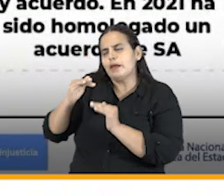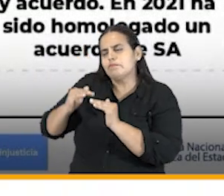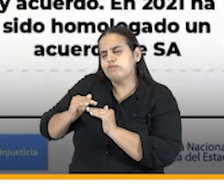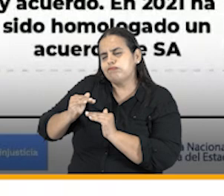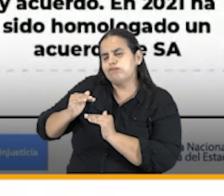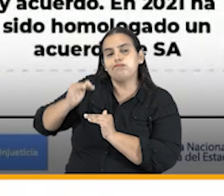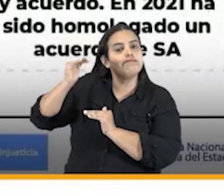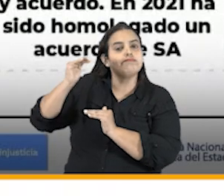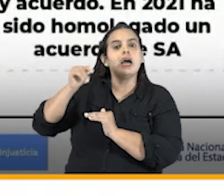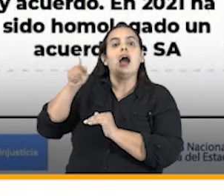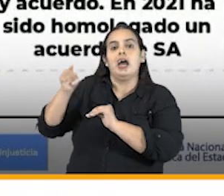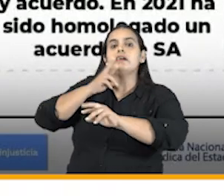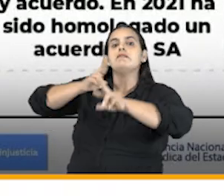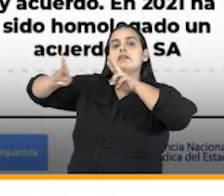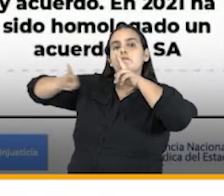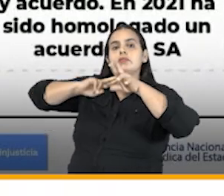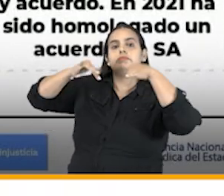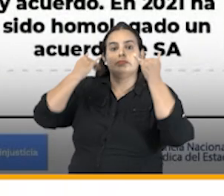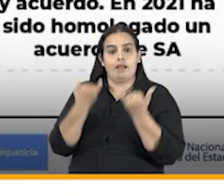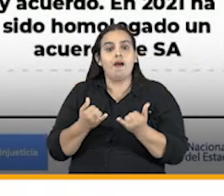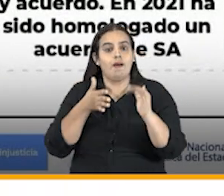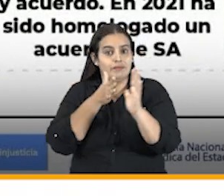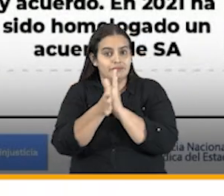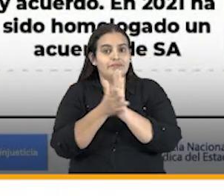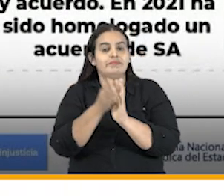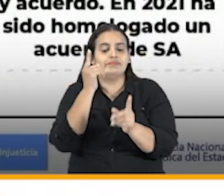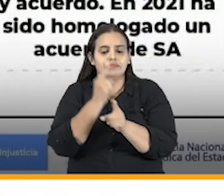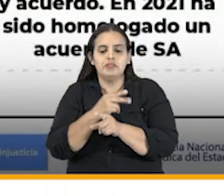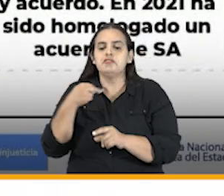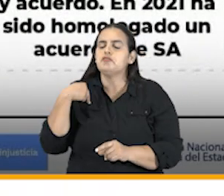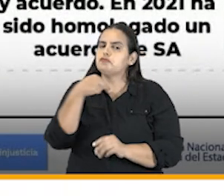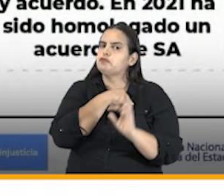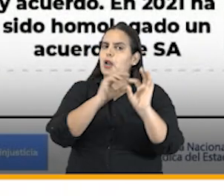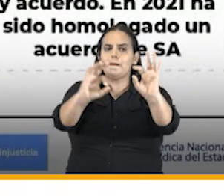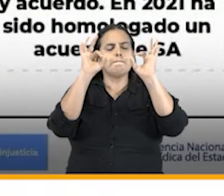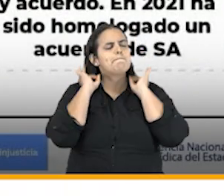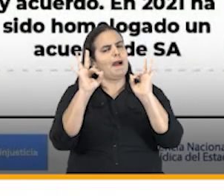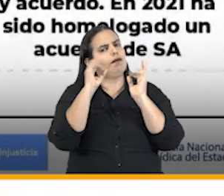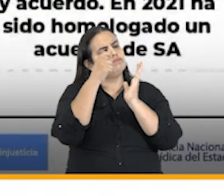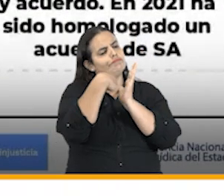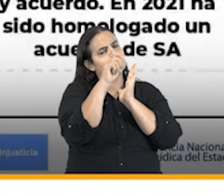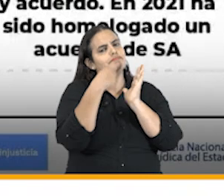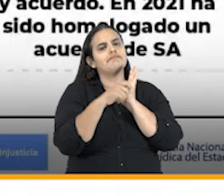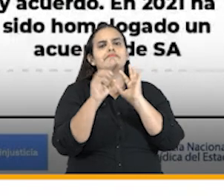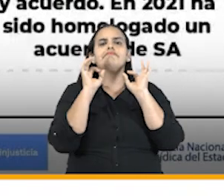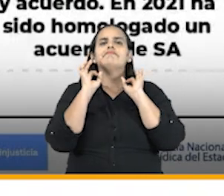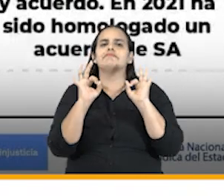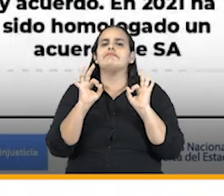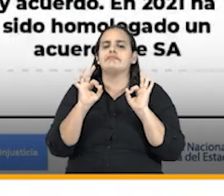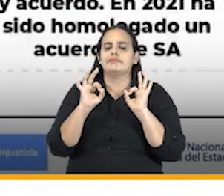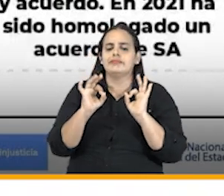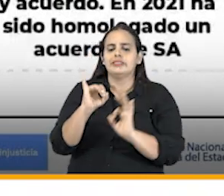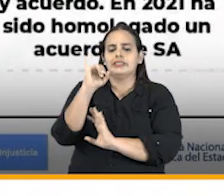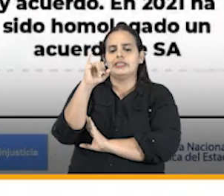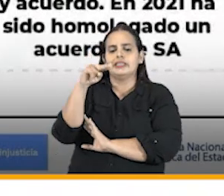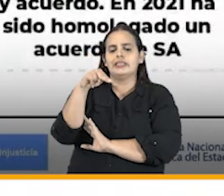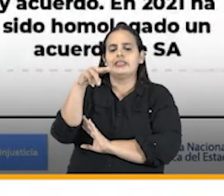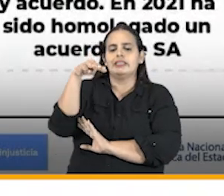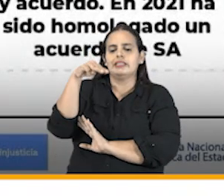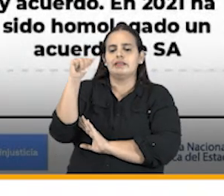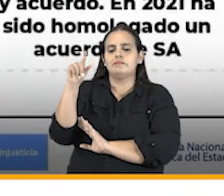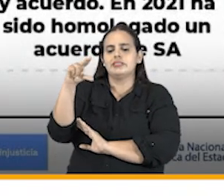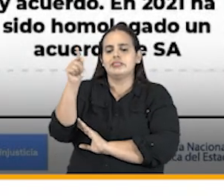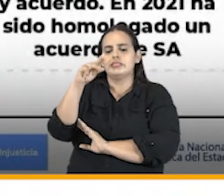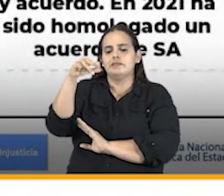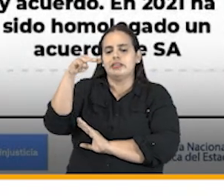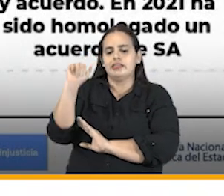sigue produciendo resultados y en esta oportunidad fuimos exitosos en lo que tiene que ver con la inadmisibilidad de las